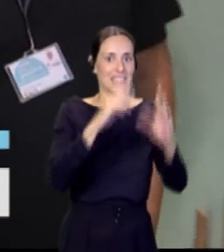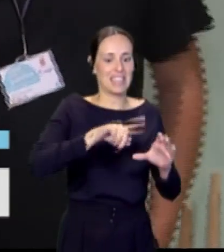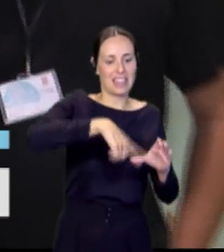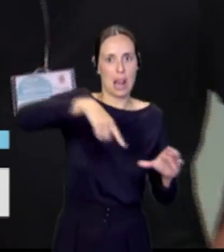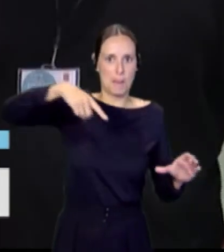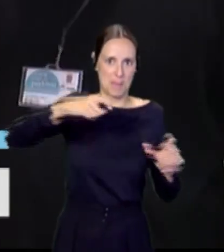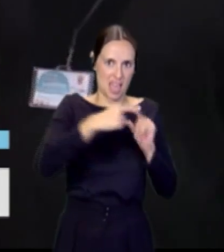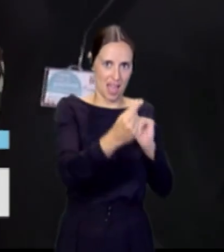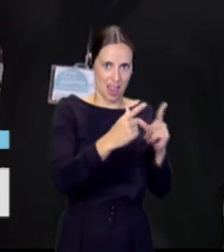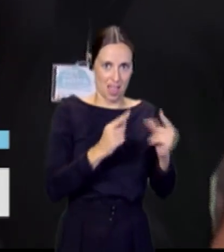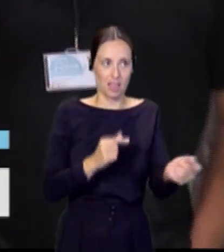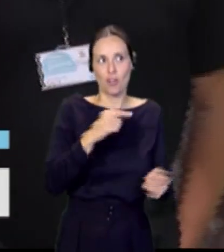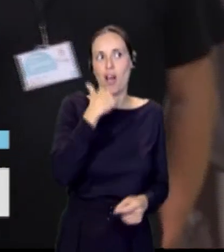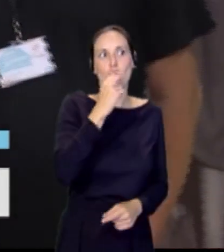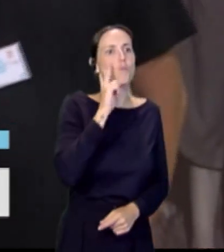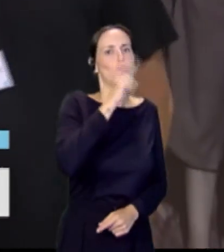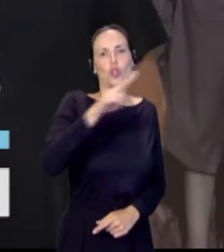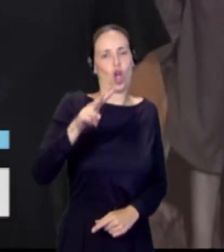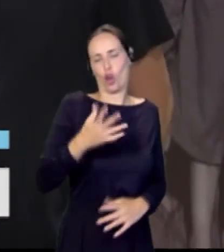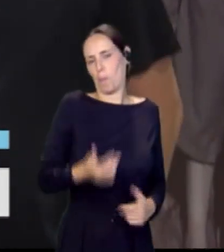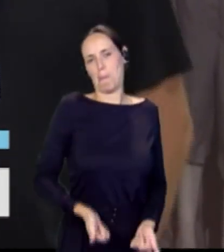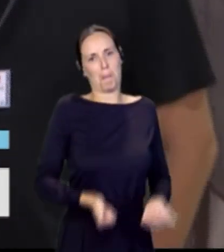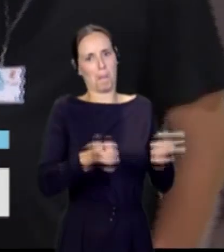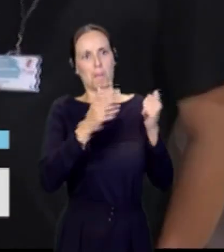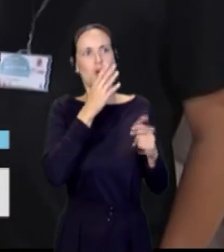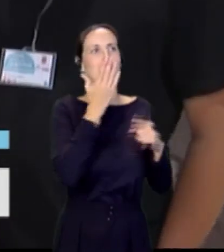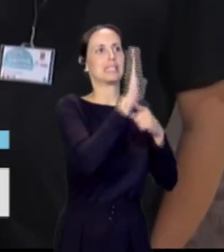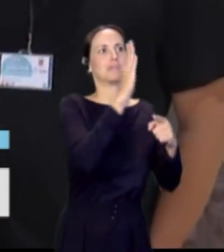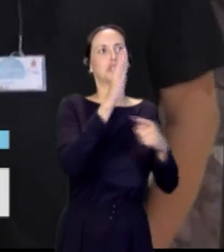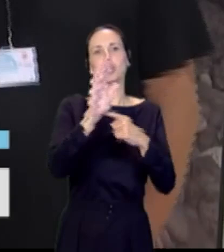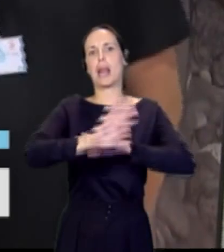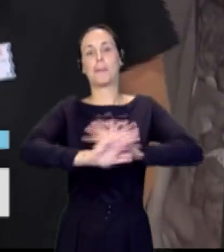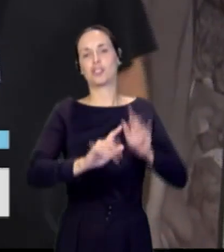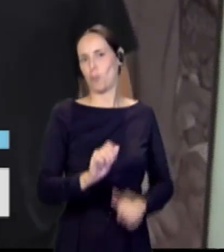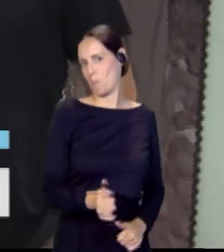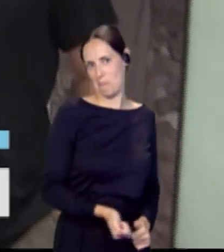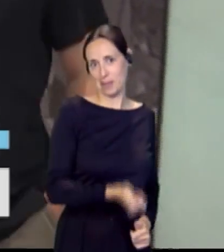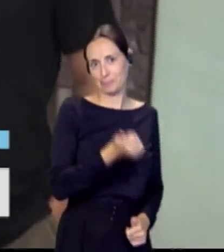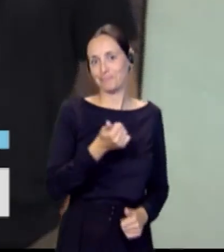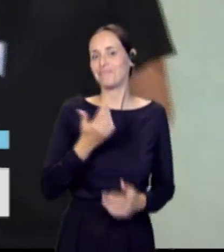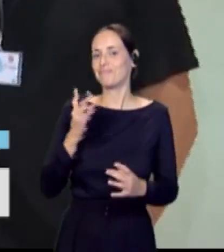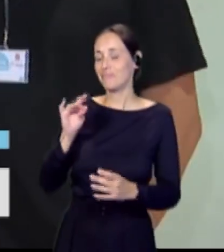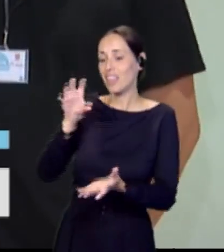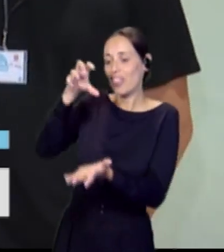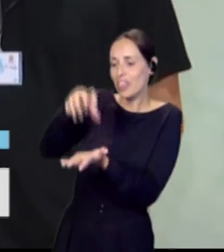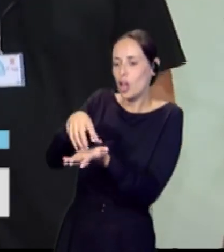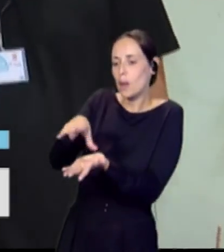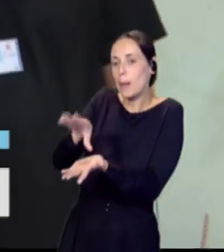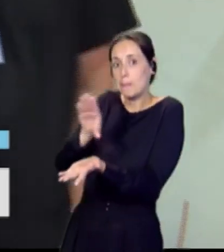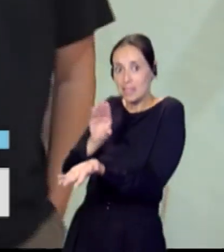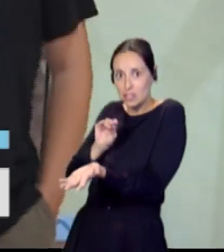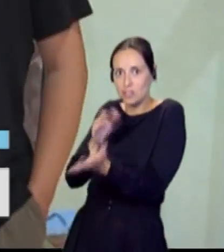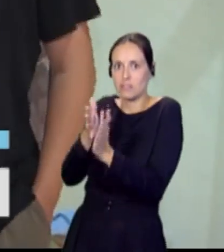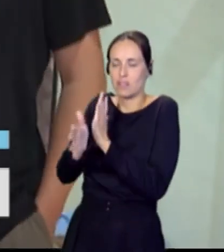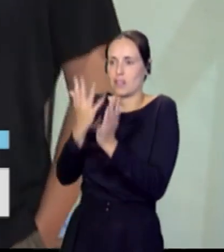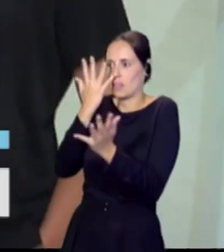mucho más que un simple museo, es mucho más que una simple sala de exposiciones, ¿no? Sí, como centro de interpretación, ya en diez años